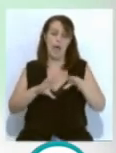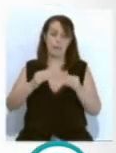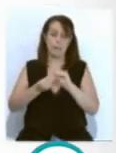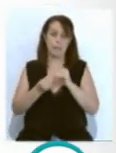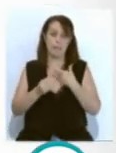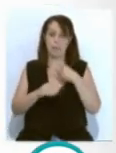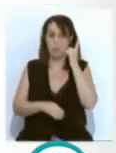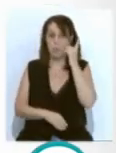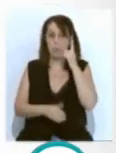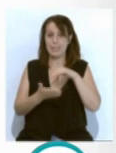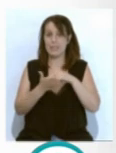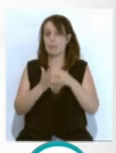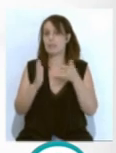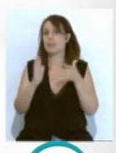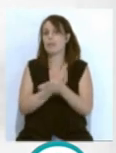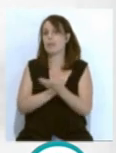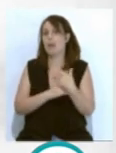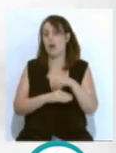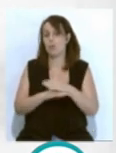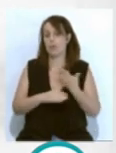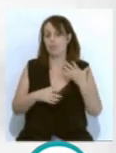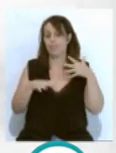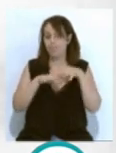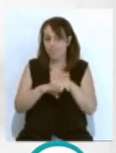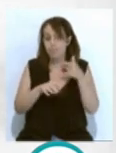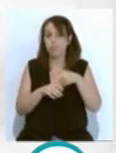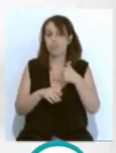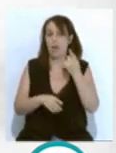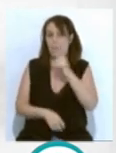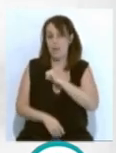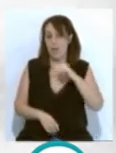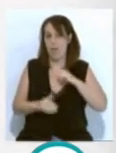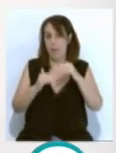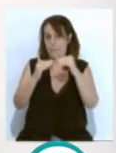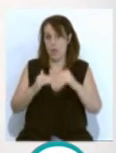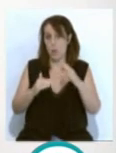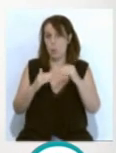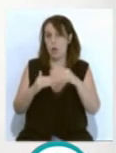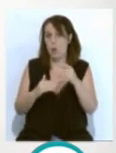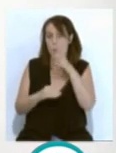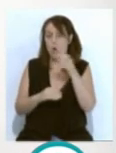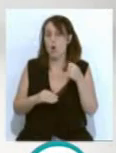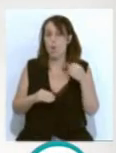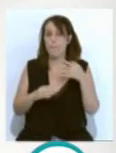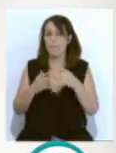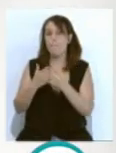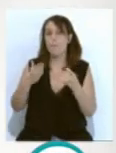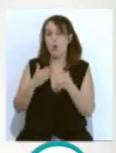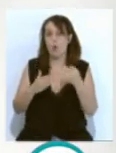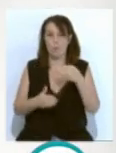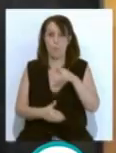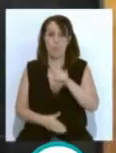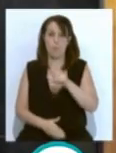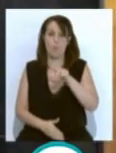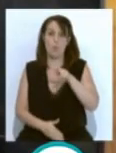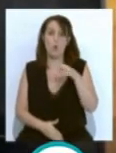un sistema que significa una menor invasión en la privacidad de los usuarios ya que se activa por Bluetooth. Todo funciona por el Bluetooth,